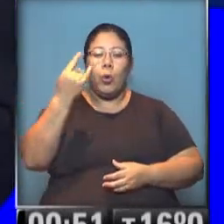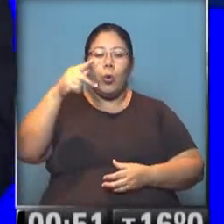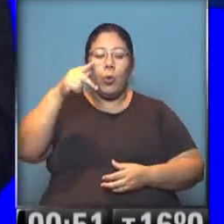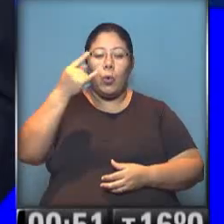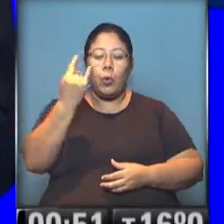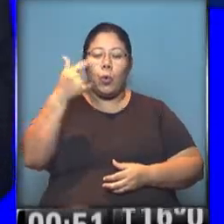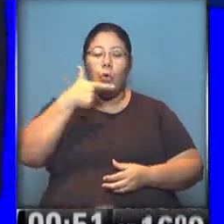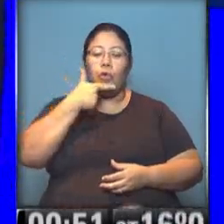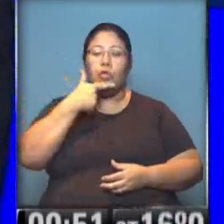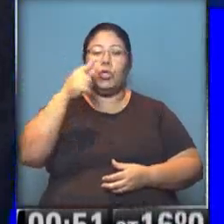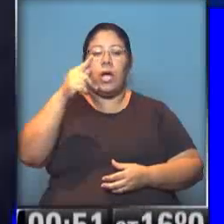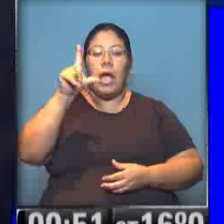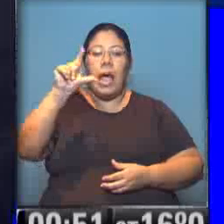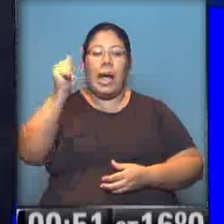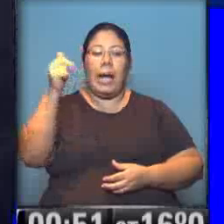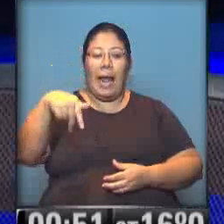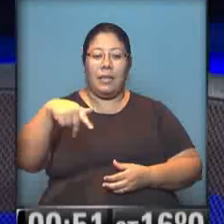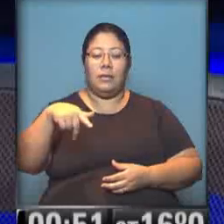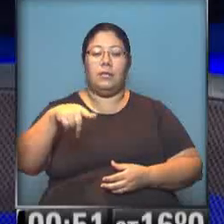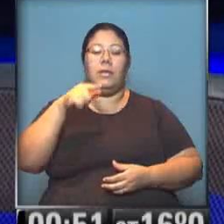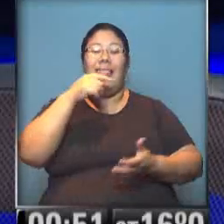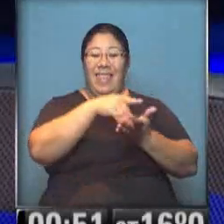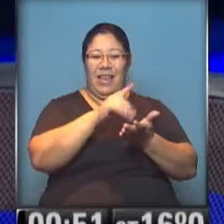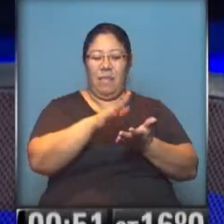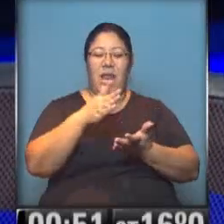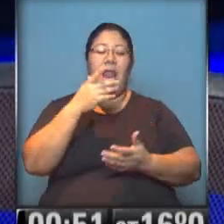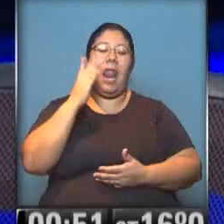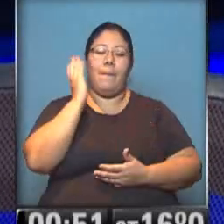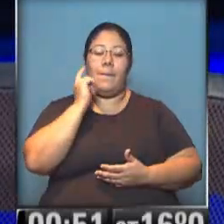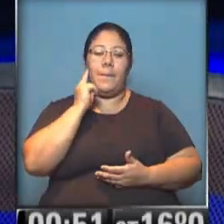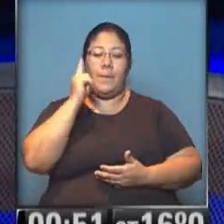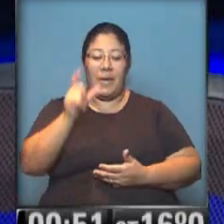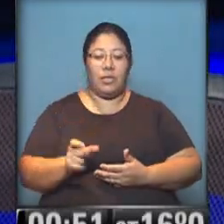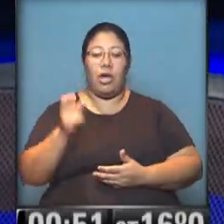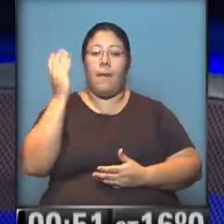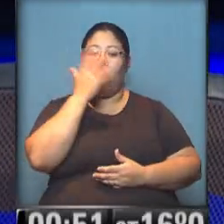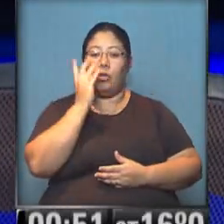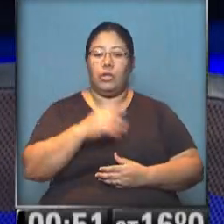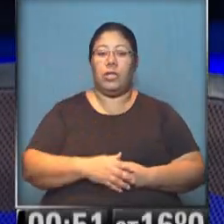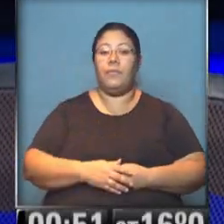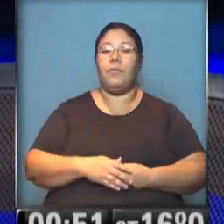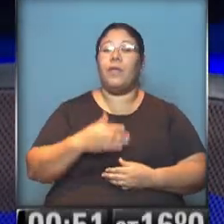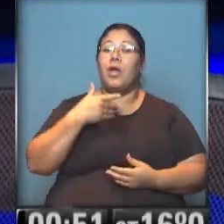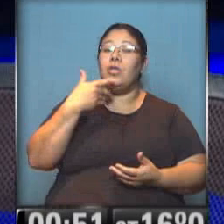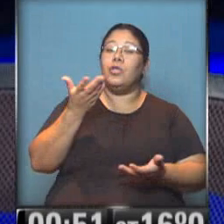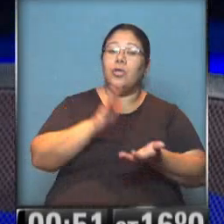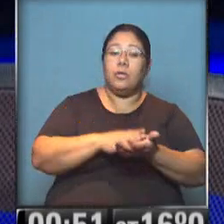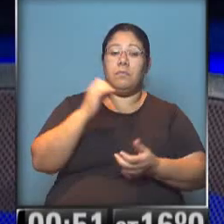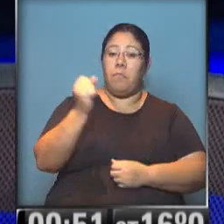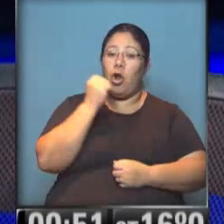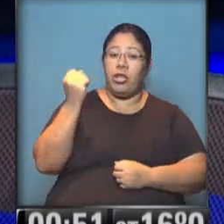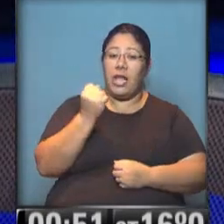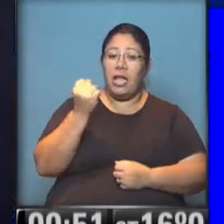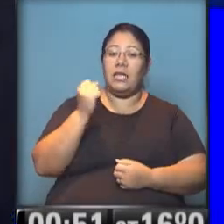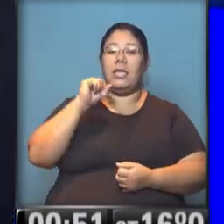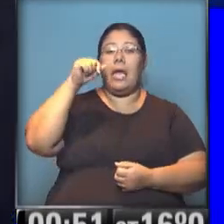Unidos, y todo esto se vio en estos días. José, ojalá que la próxima tengamos que hablar de algún tema un poco más importante, pero menos